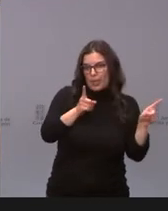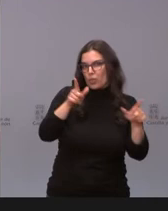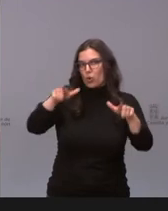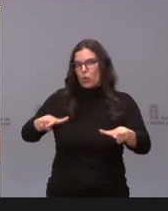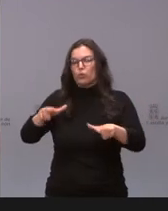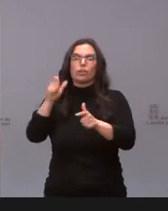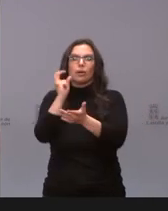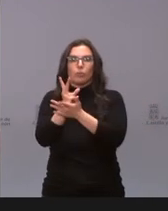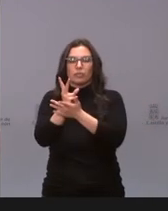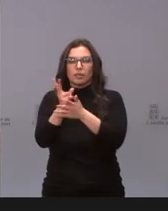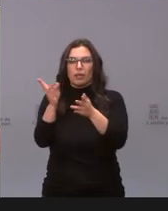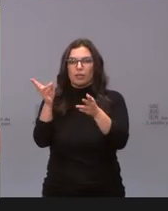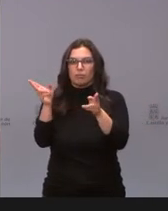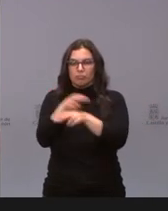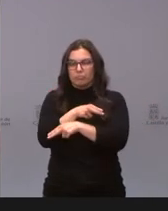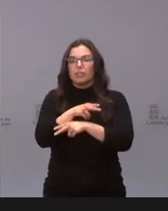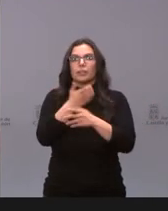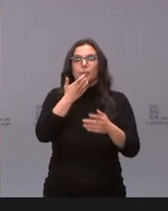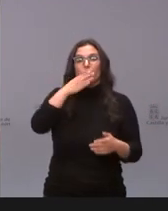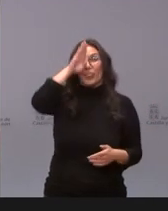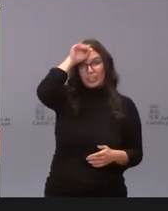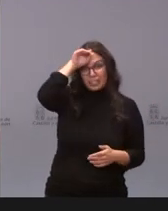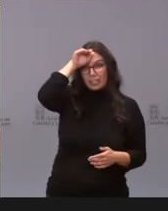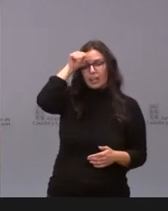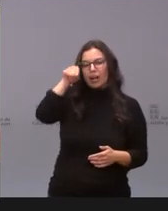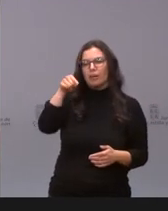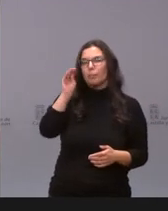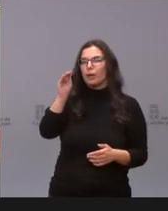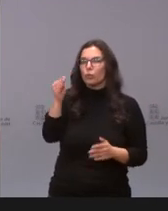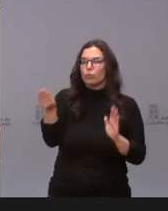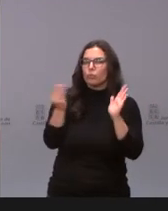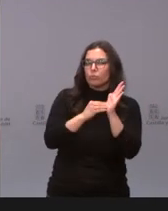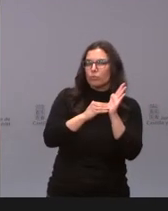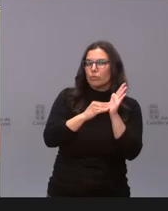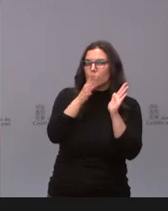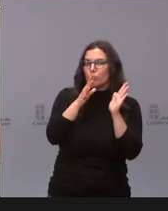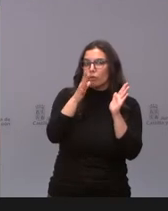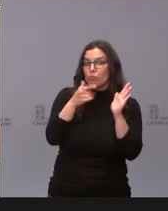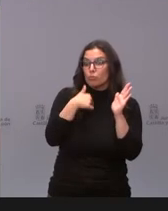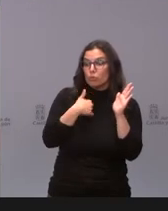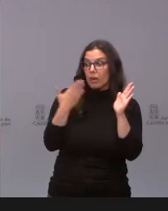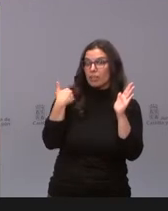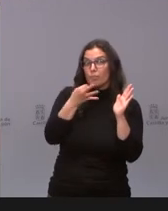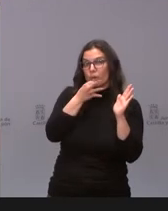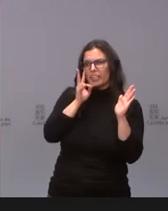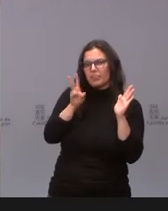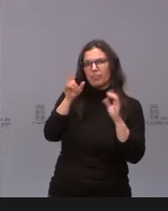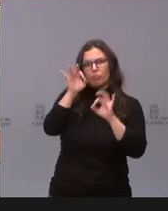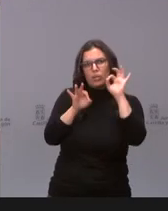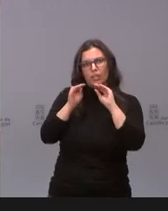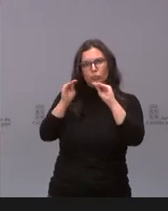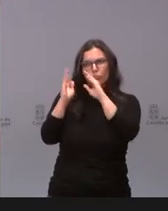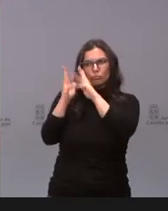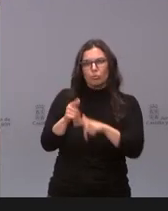El caso de la cisterniga, si me pudieran aclarar por qué ha entrado en esa lista, cuando por lo menos hasta donde yo vi ayer por la tarde, la incidencia era de